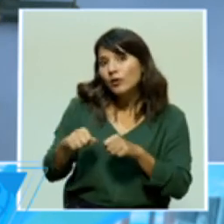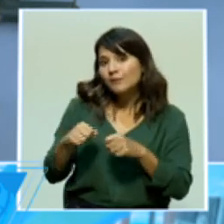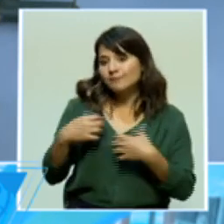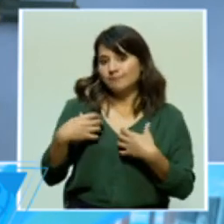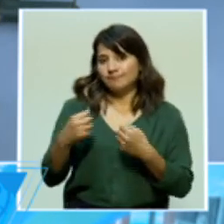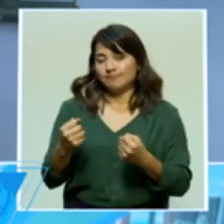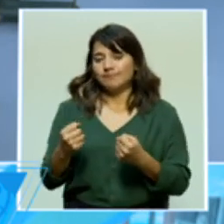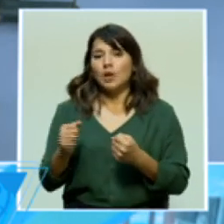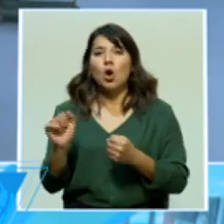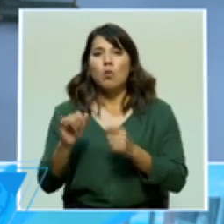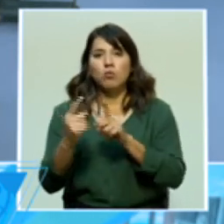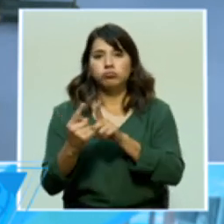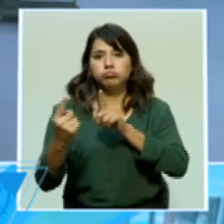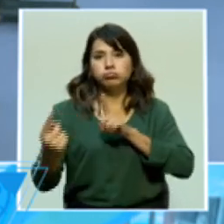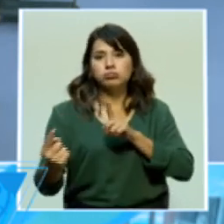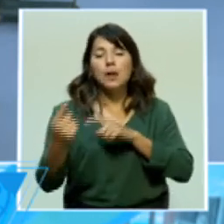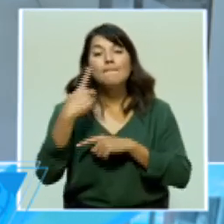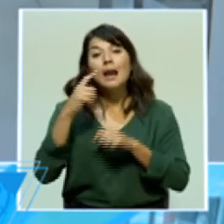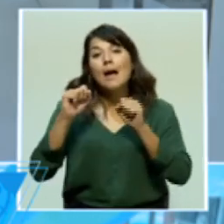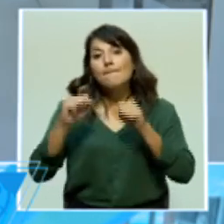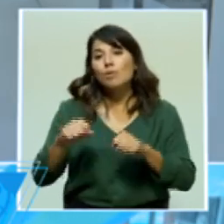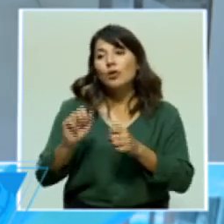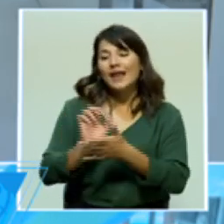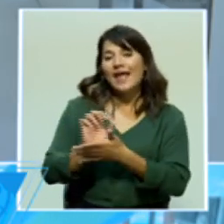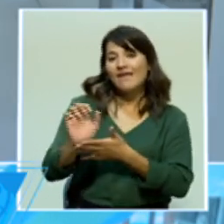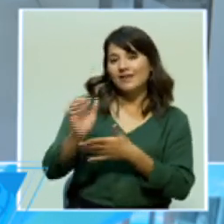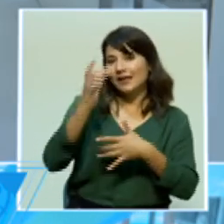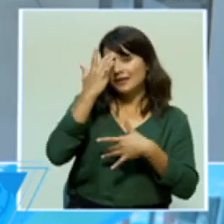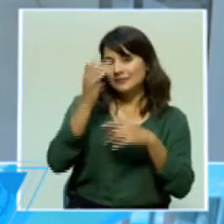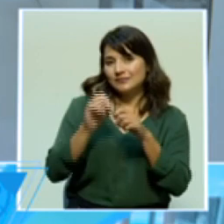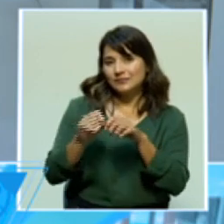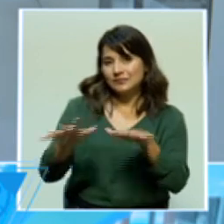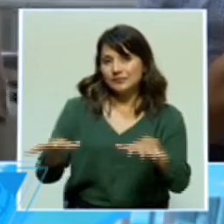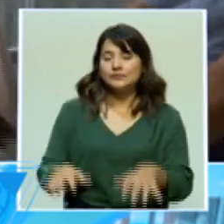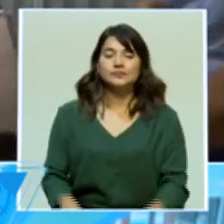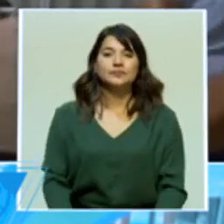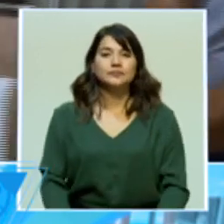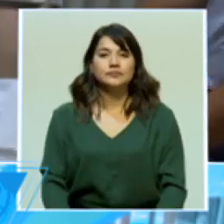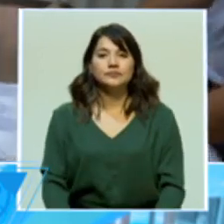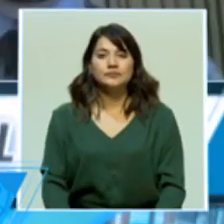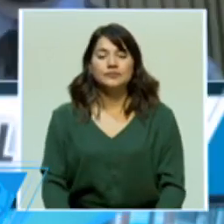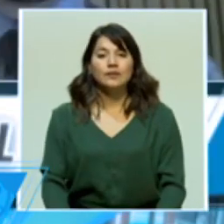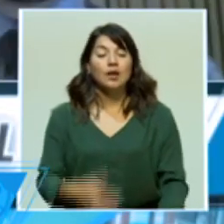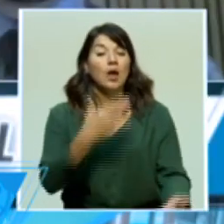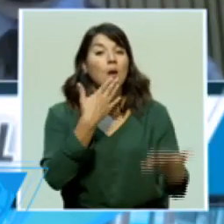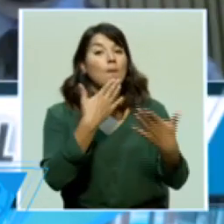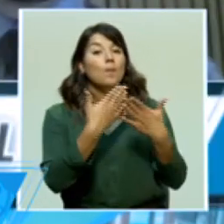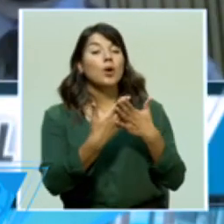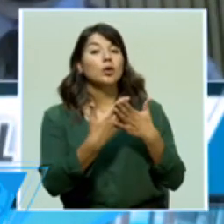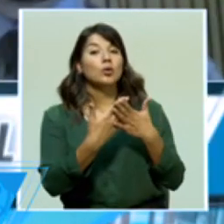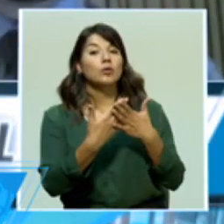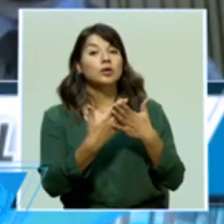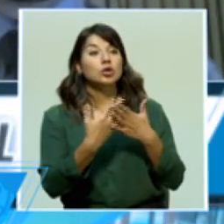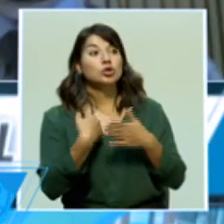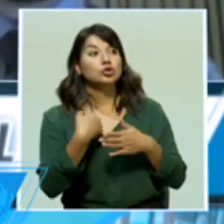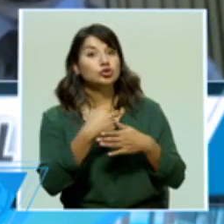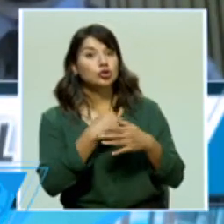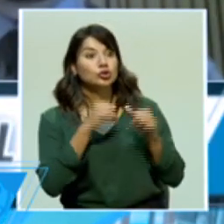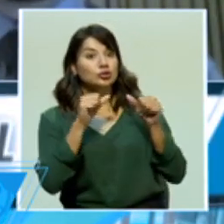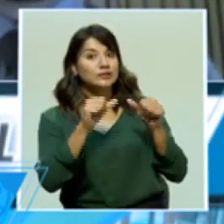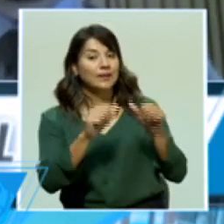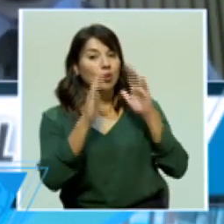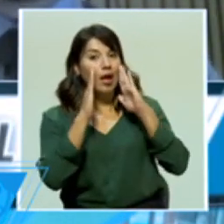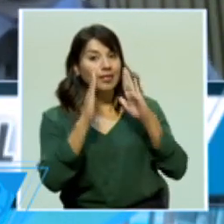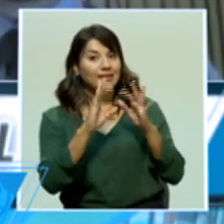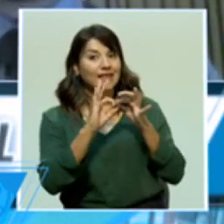para prevenir la transmisión de la enfermedad. Bueno, vamos a estar dándole seguimiento